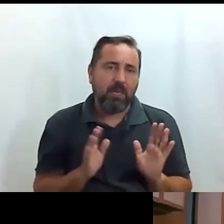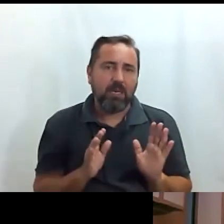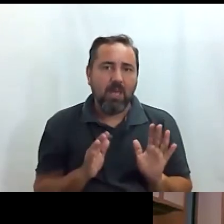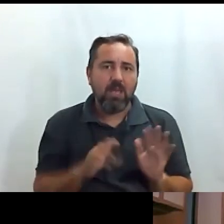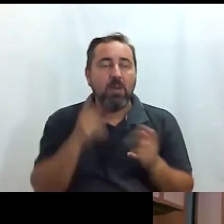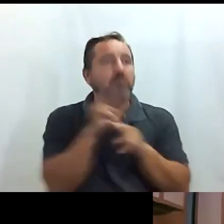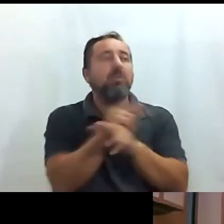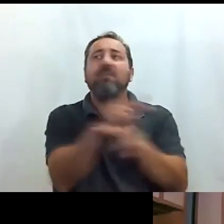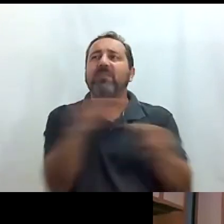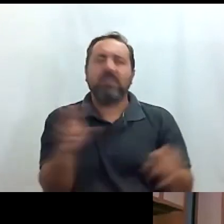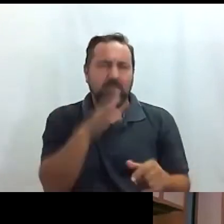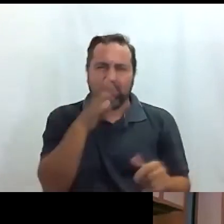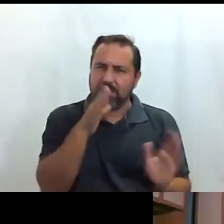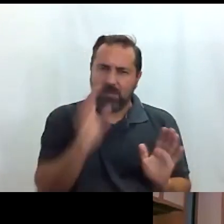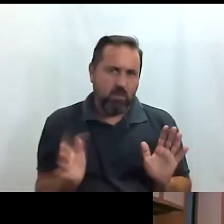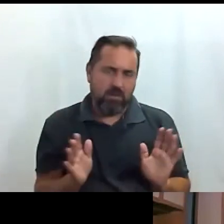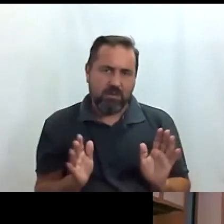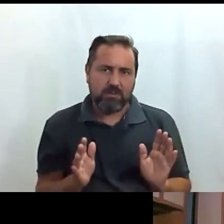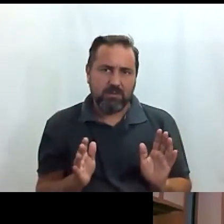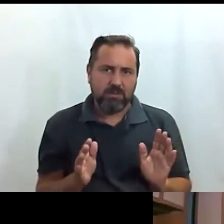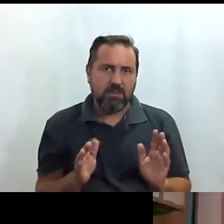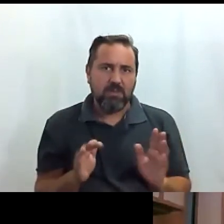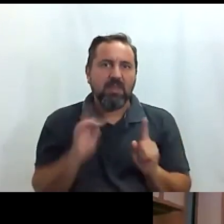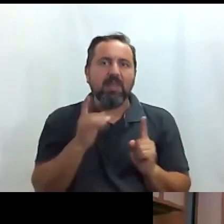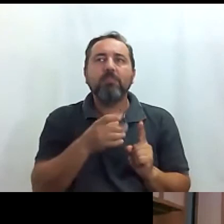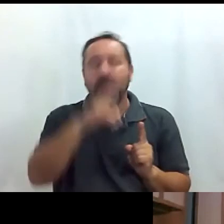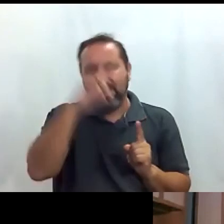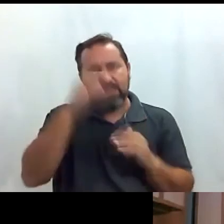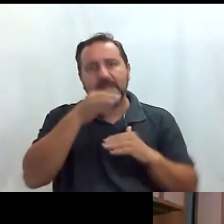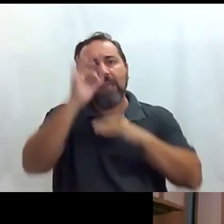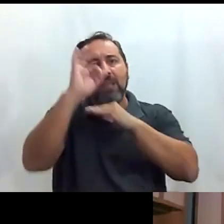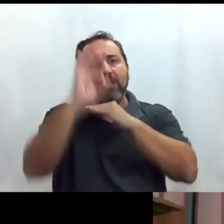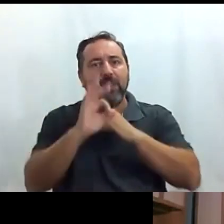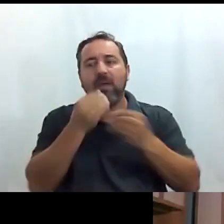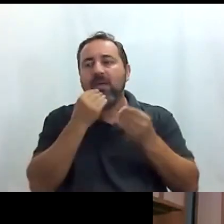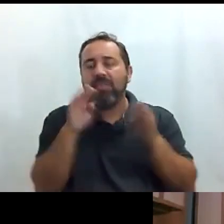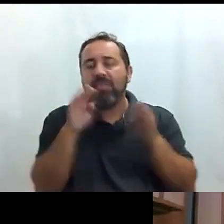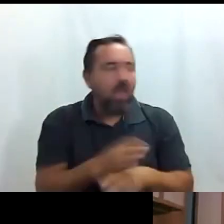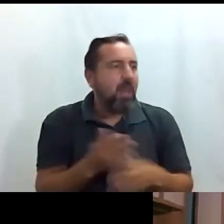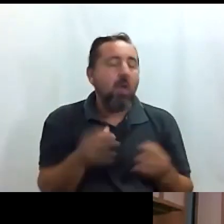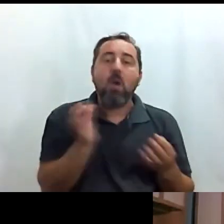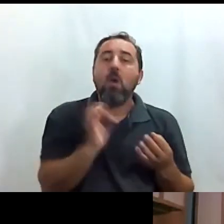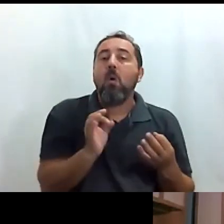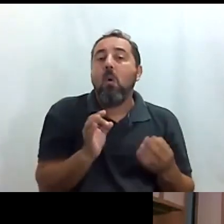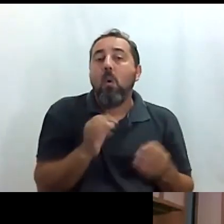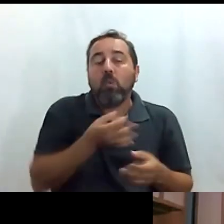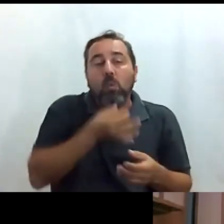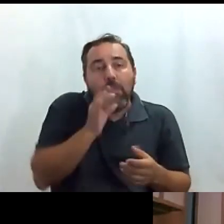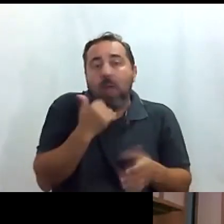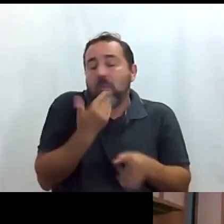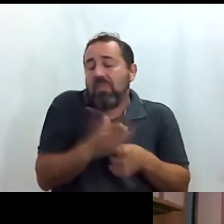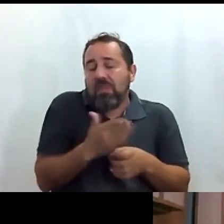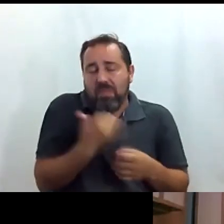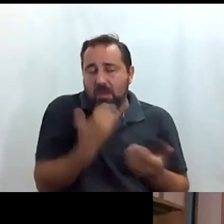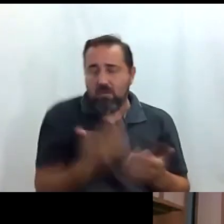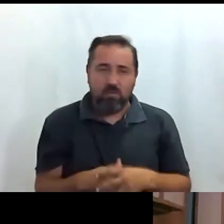unas vistas espectaculares sobre todo el atardecer en Madrid mientras cenas o te tomas una copa una cerveza y lo que